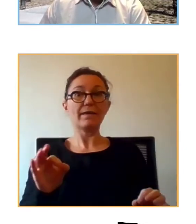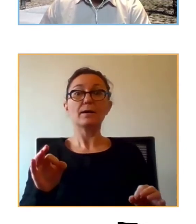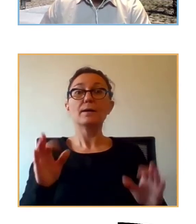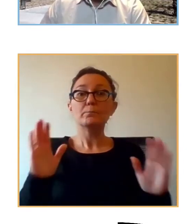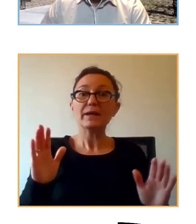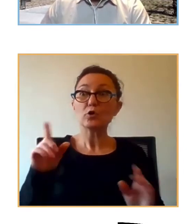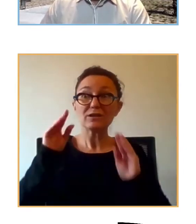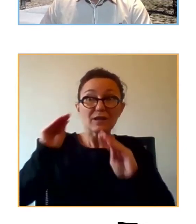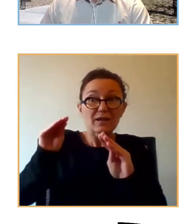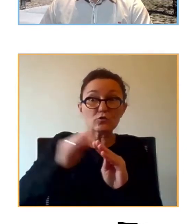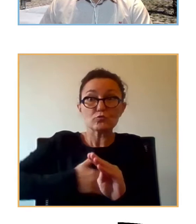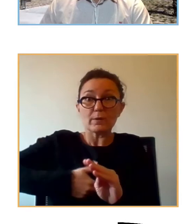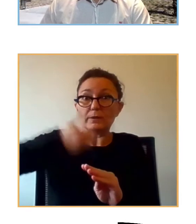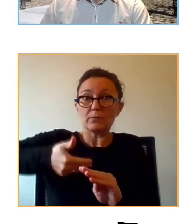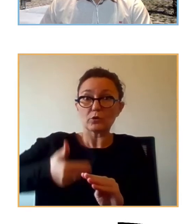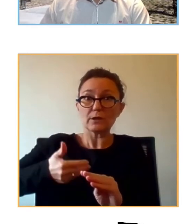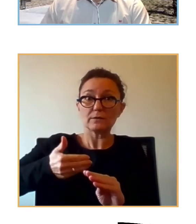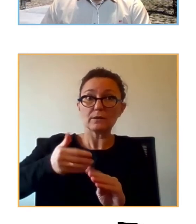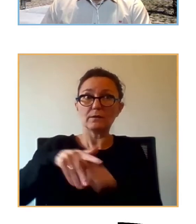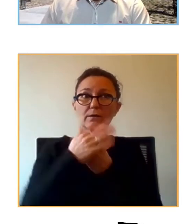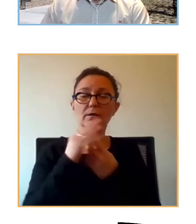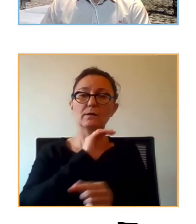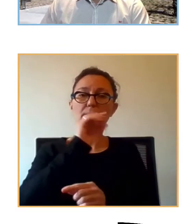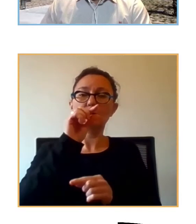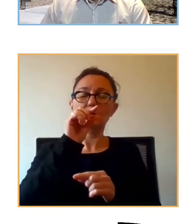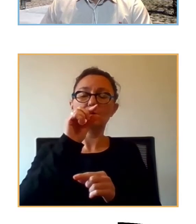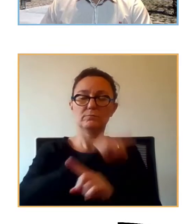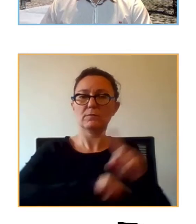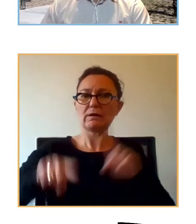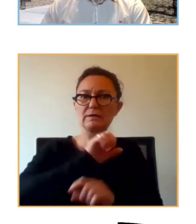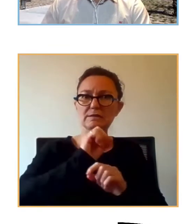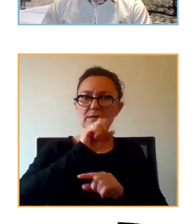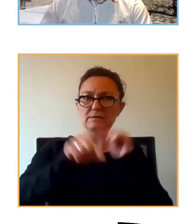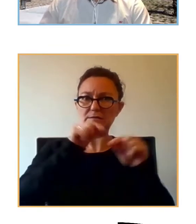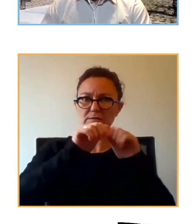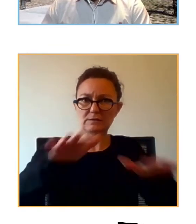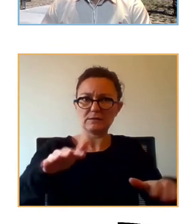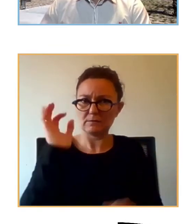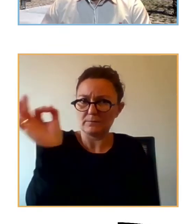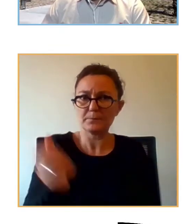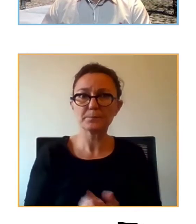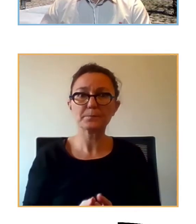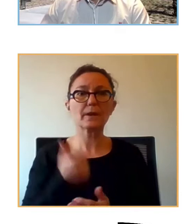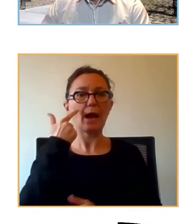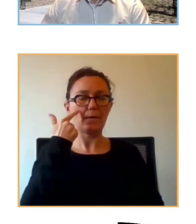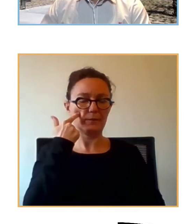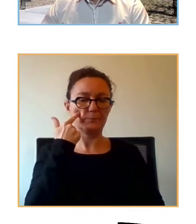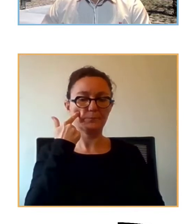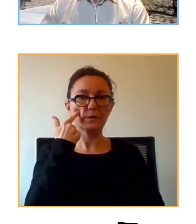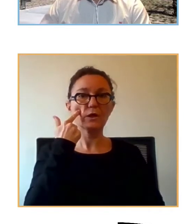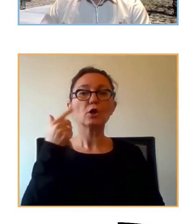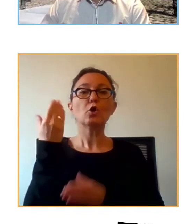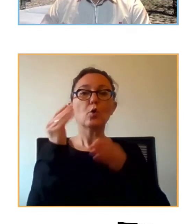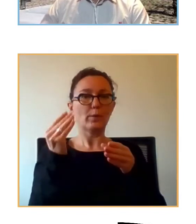por supuesto que sí bien muy brevemente estamos en la juventud es un periodo de transición de